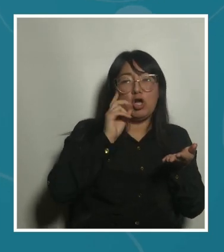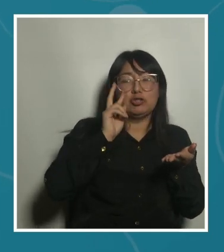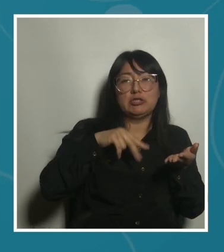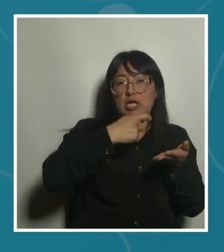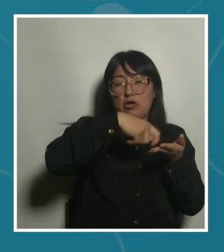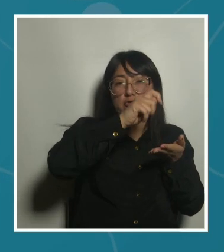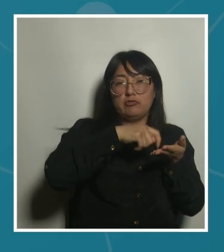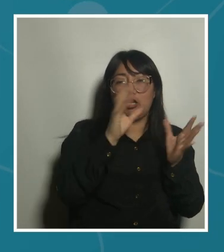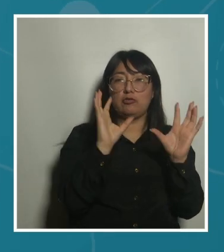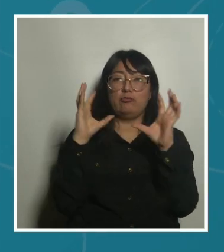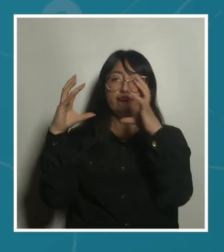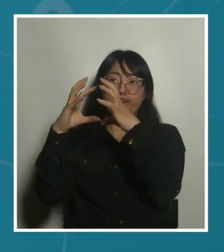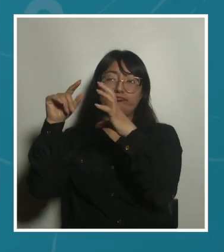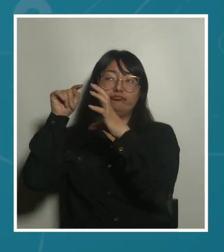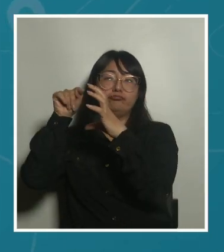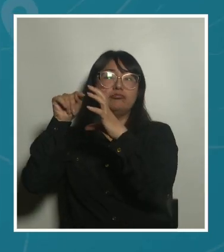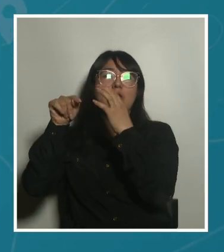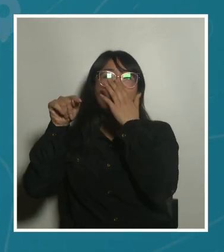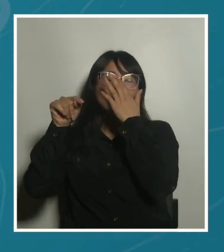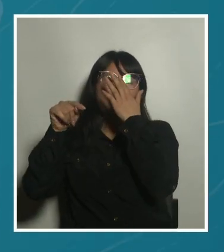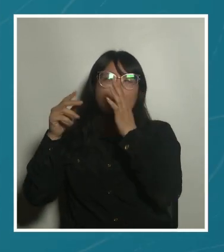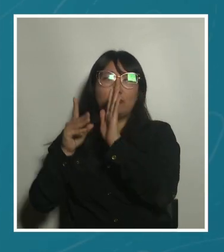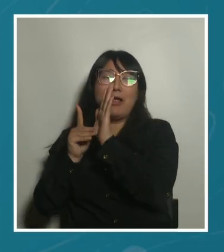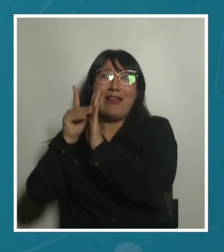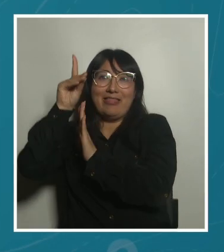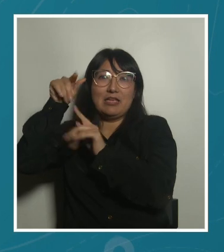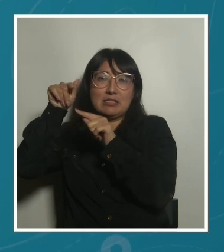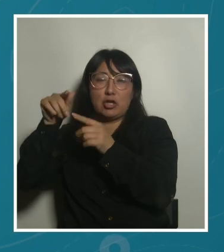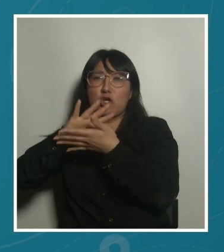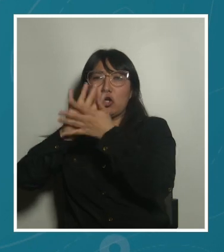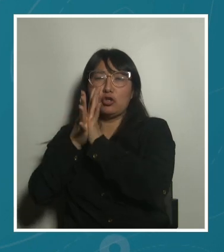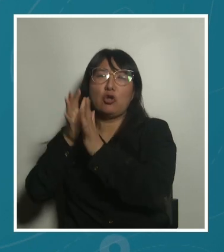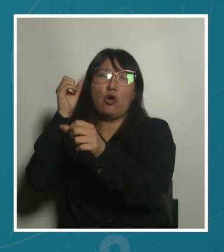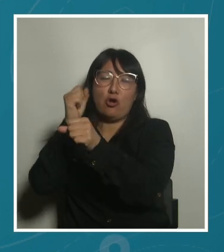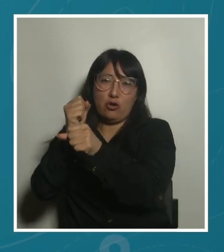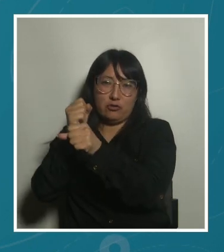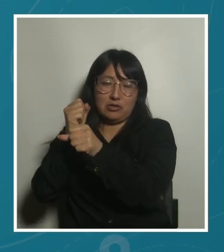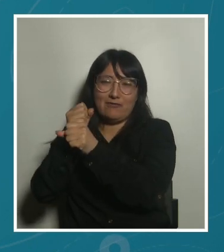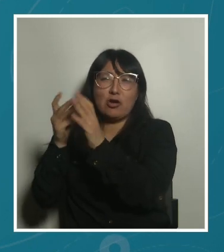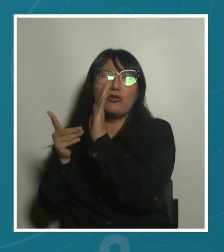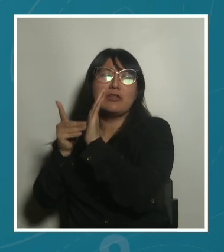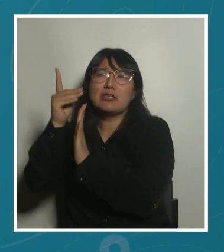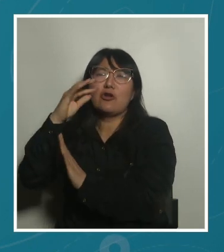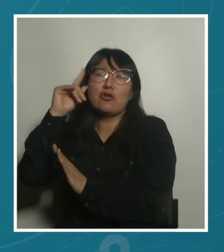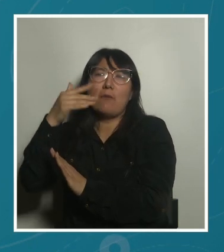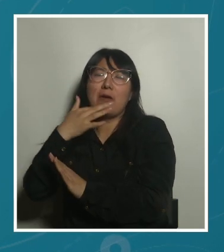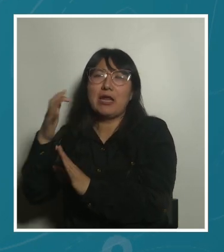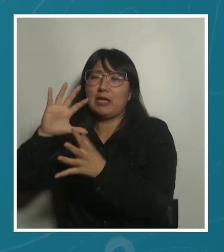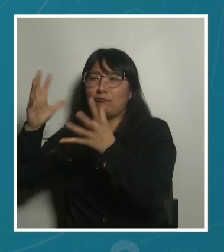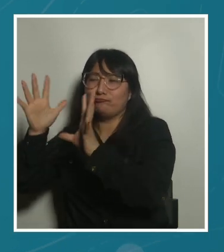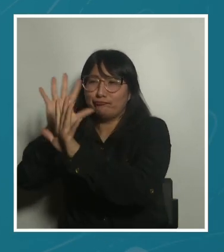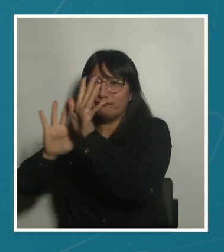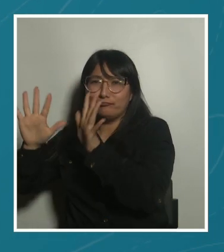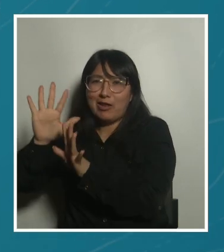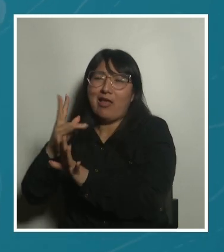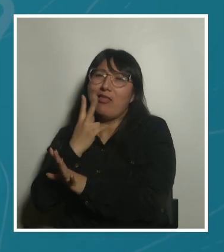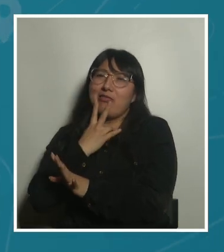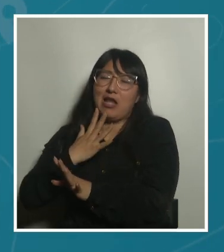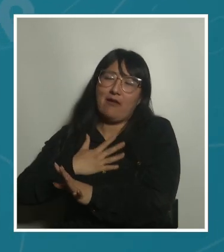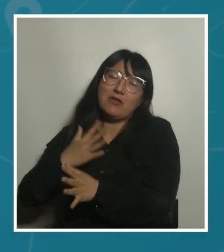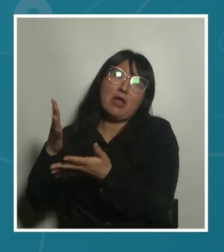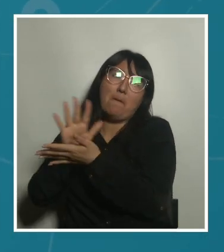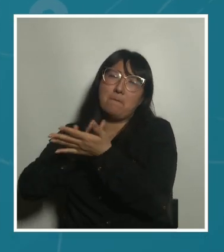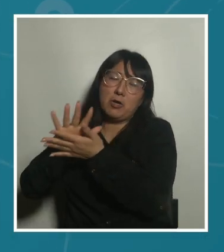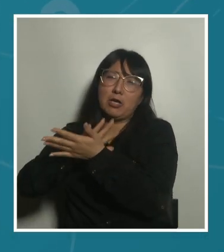reproductiva, la reproducción social, que son todos los trabajos que se desarrollan para la sostenibilidad de la vida, ya sea en el